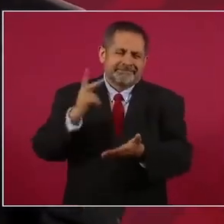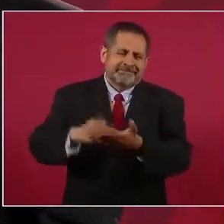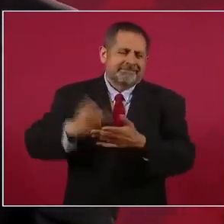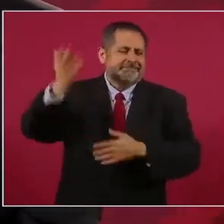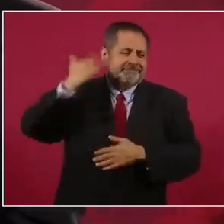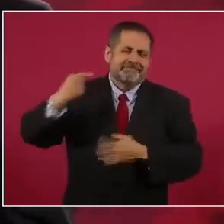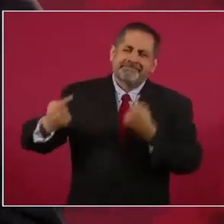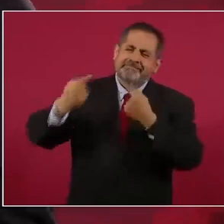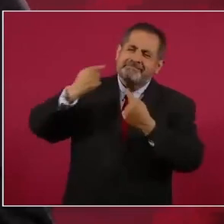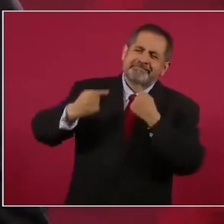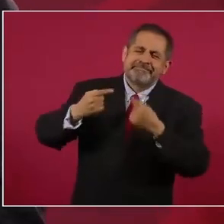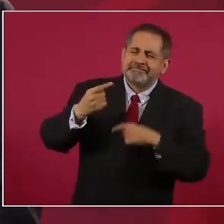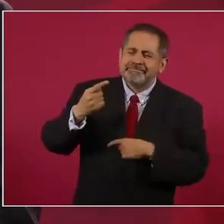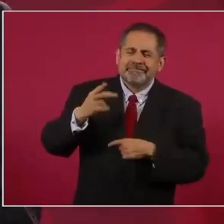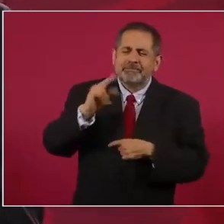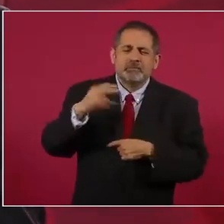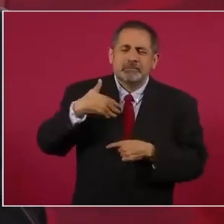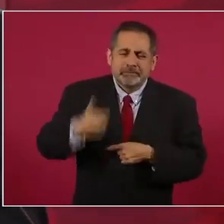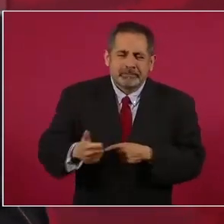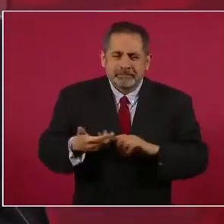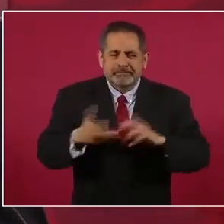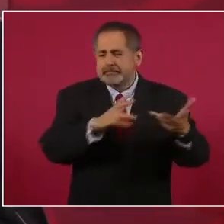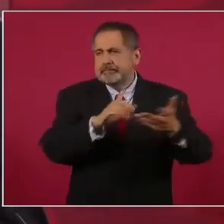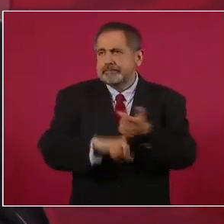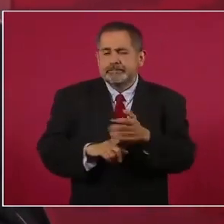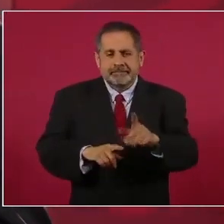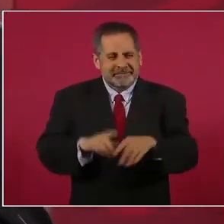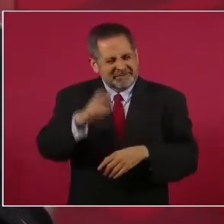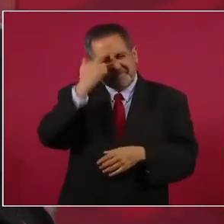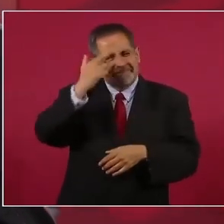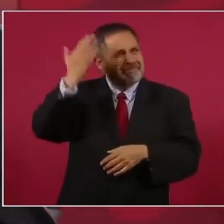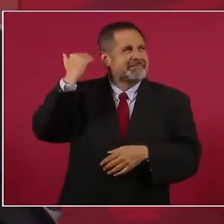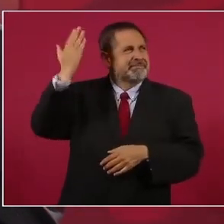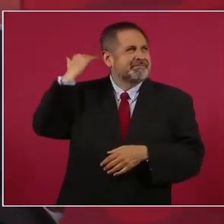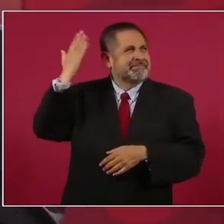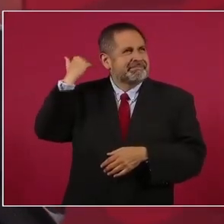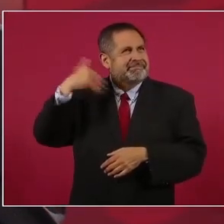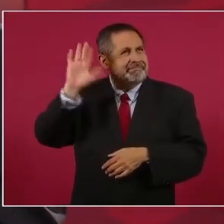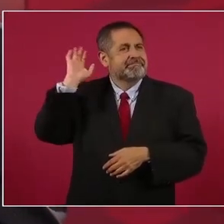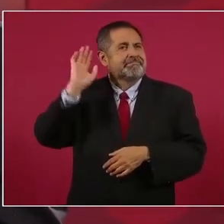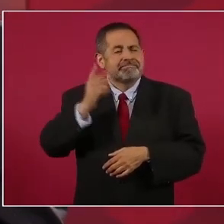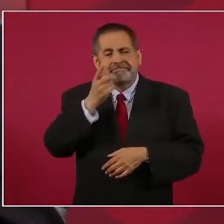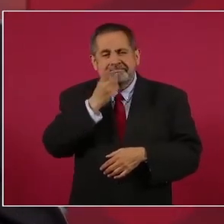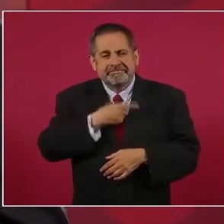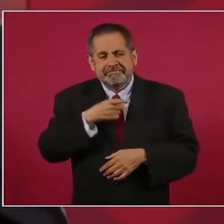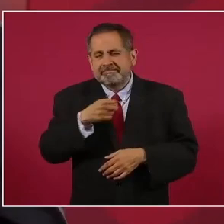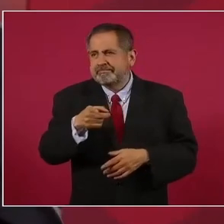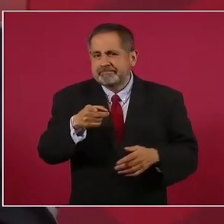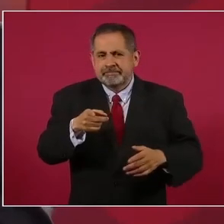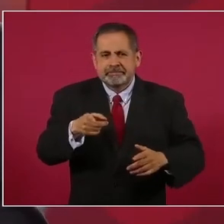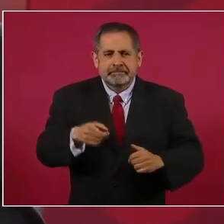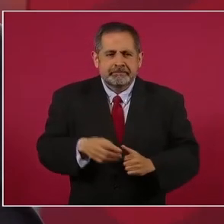tiempos. Una vez un